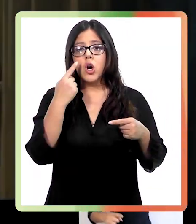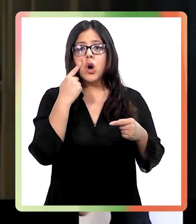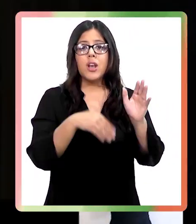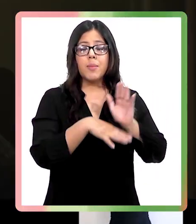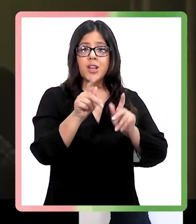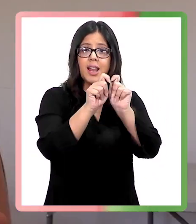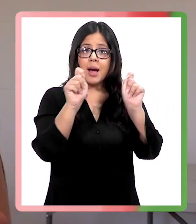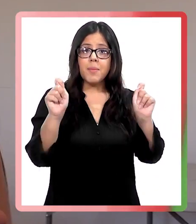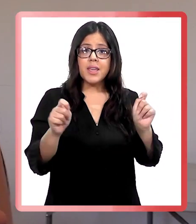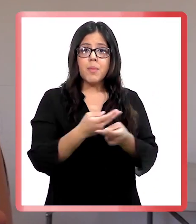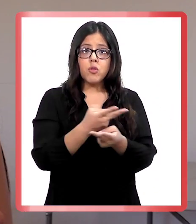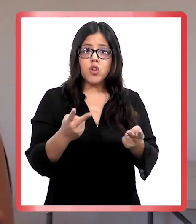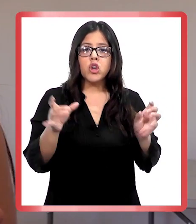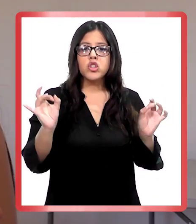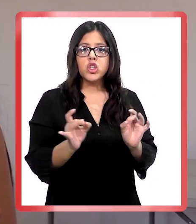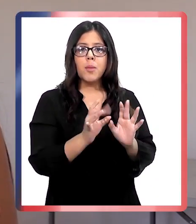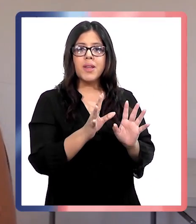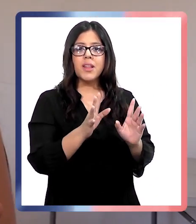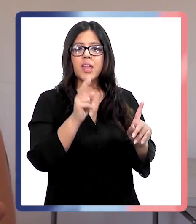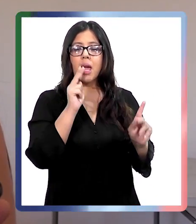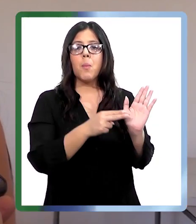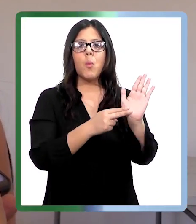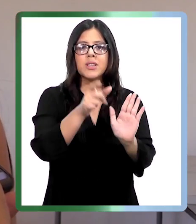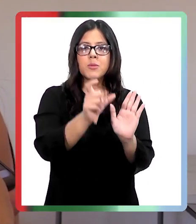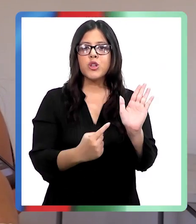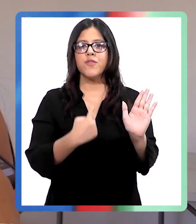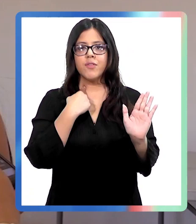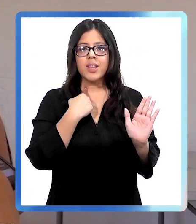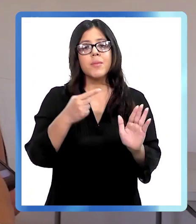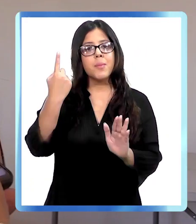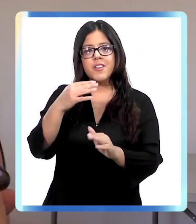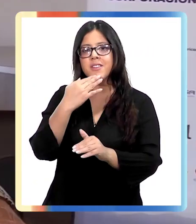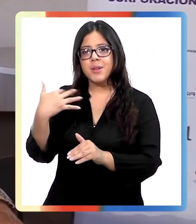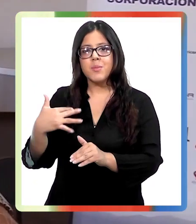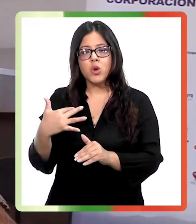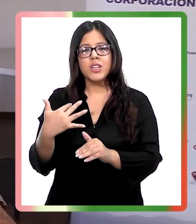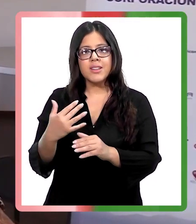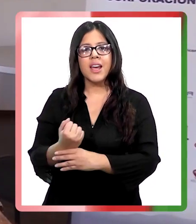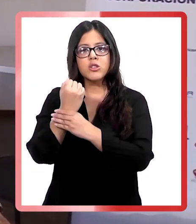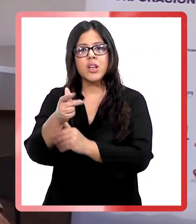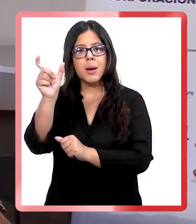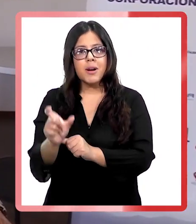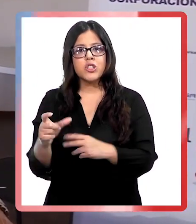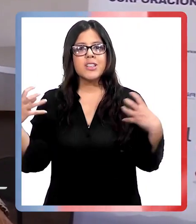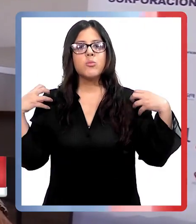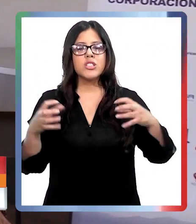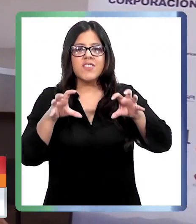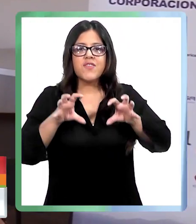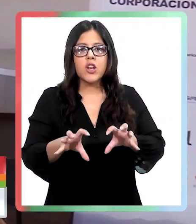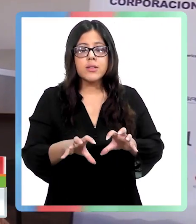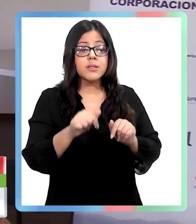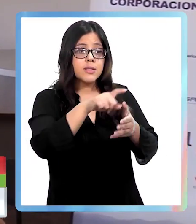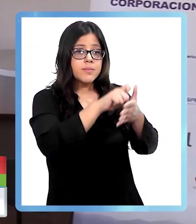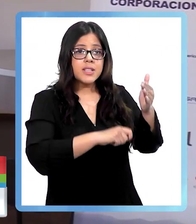abordan a la víctima, ¿cierto? Pero también es importante abordar al agresor. El mes de agosto debería terminar el proyecto en